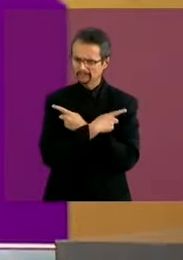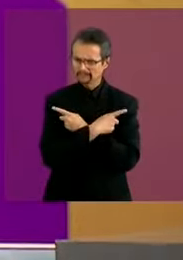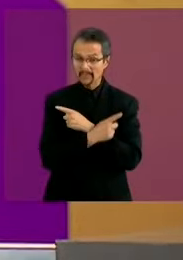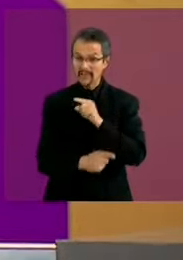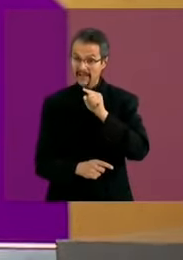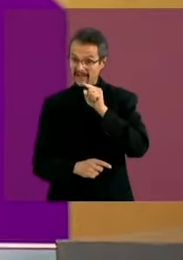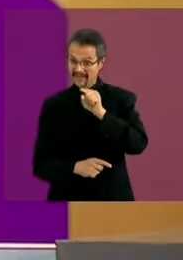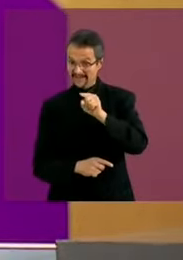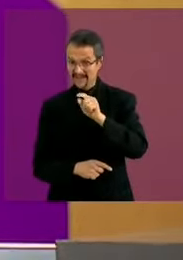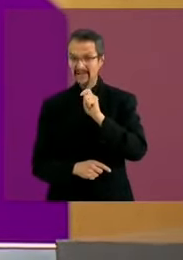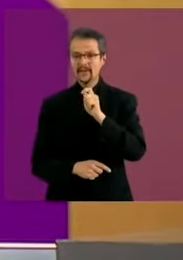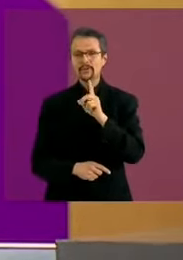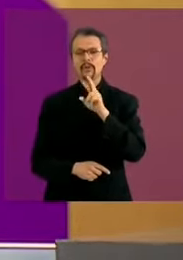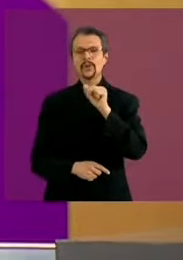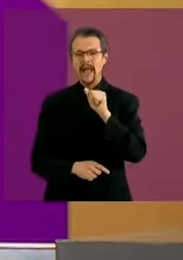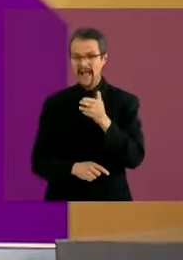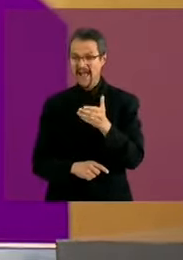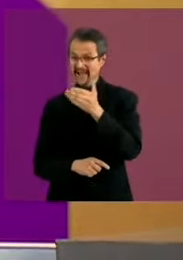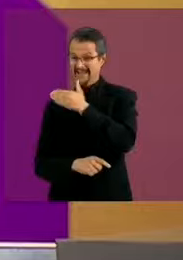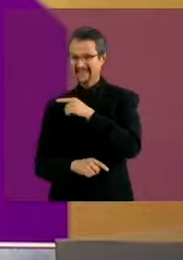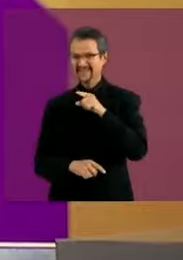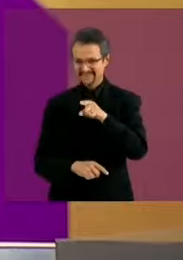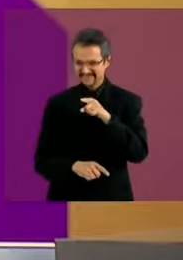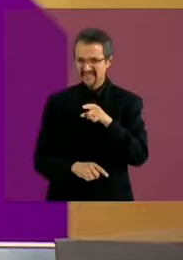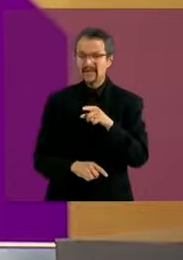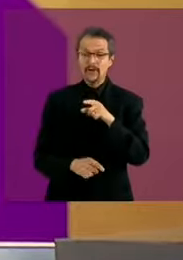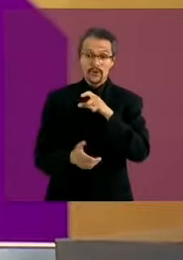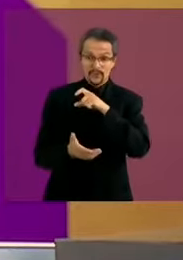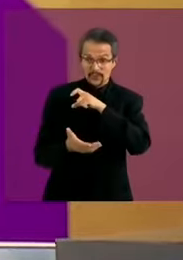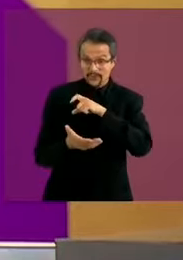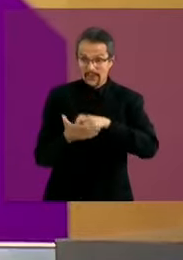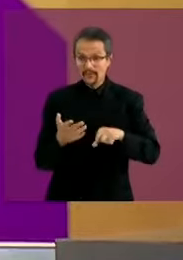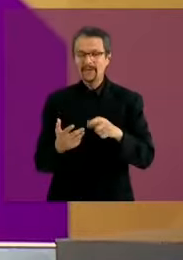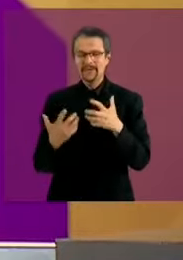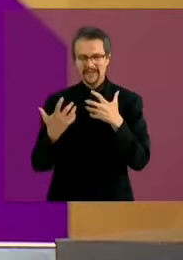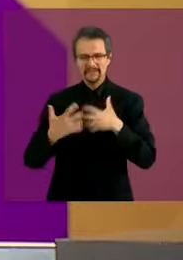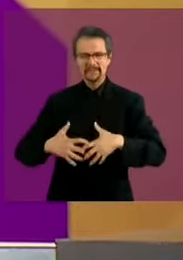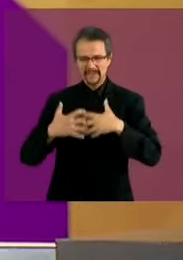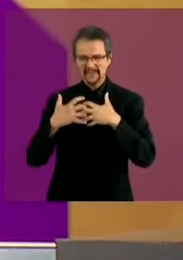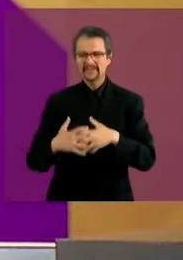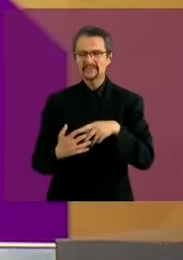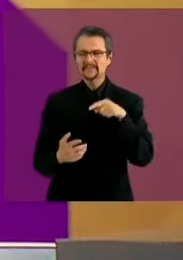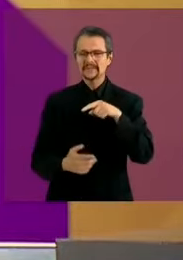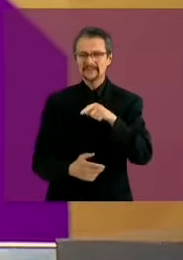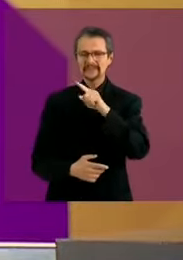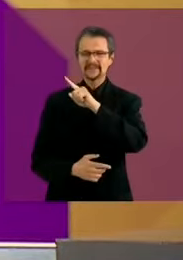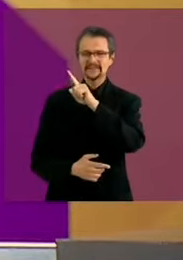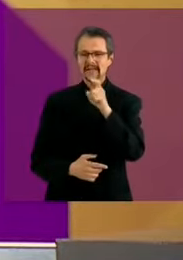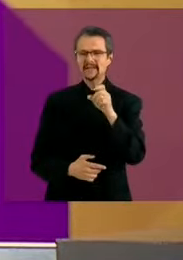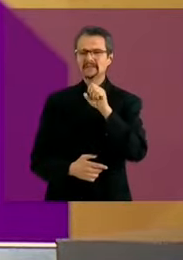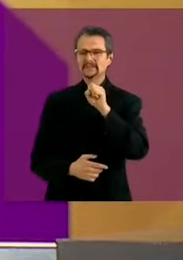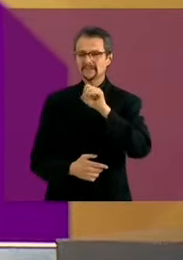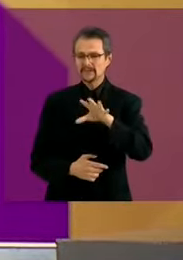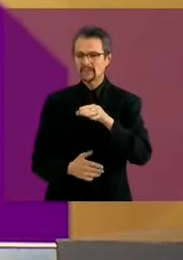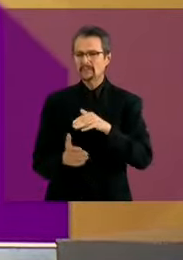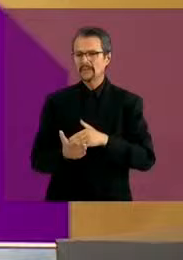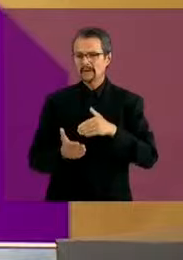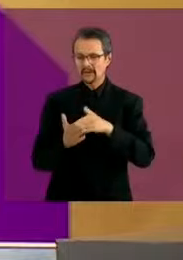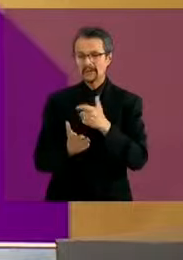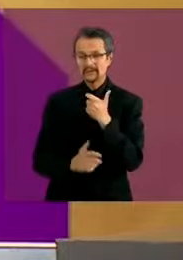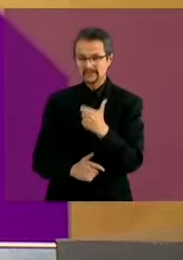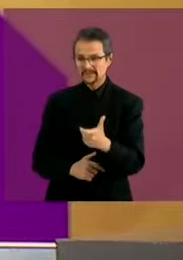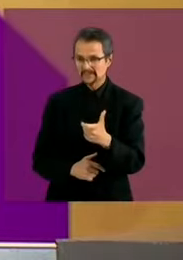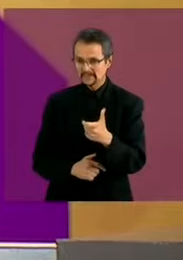le compró a esta empresa, sancionada, inhabilitada desde 2020, más de 165 millones de pesos en